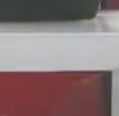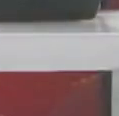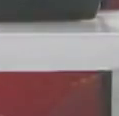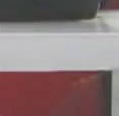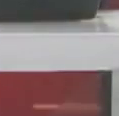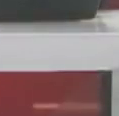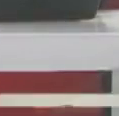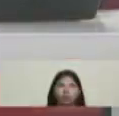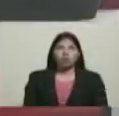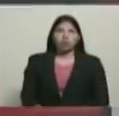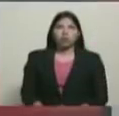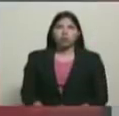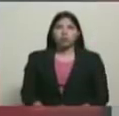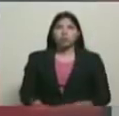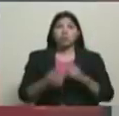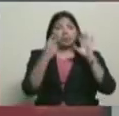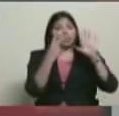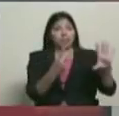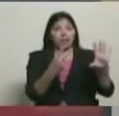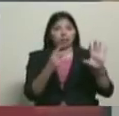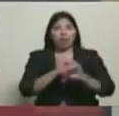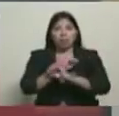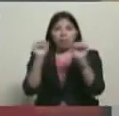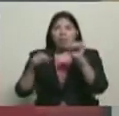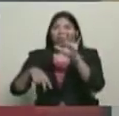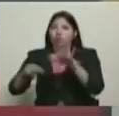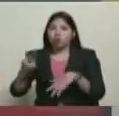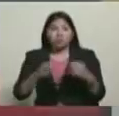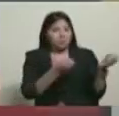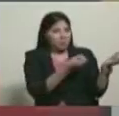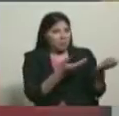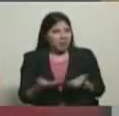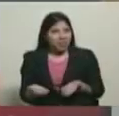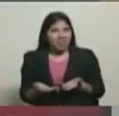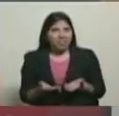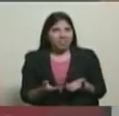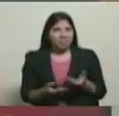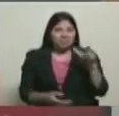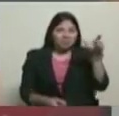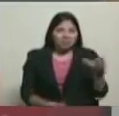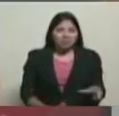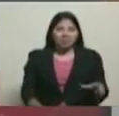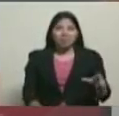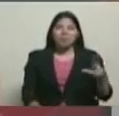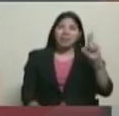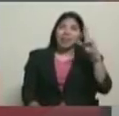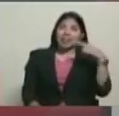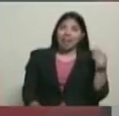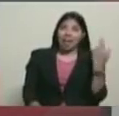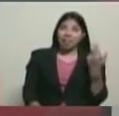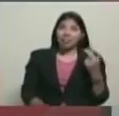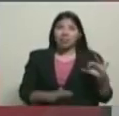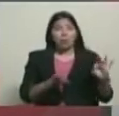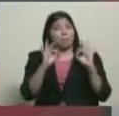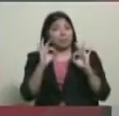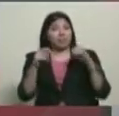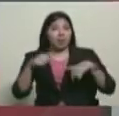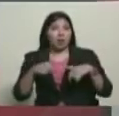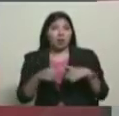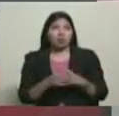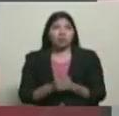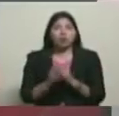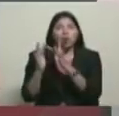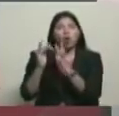Son las 7 de la mañana con 12 minutos, damos la bienvenida a Dair Rall, pues a esta cobertura especial y de inmediato Dair